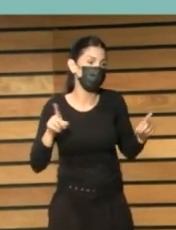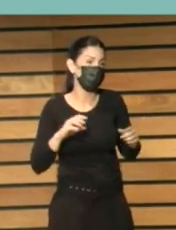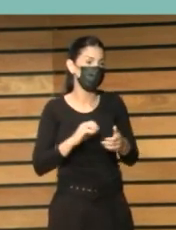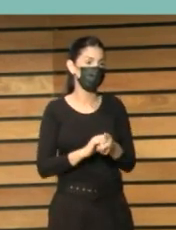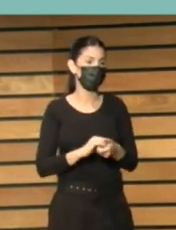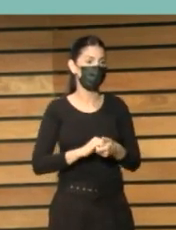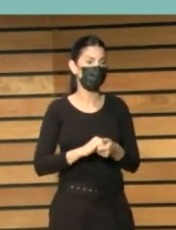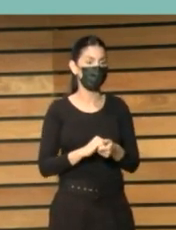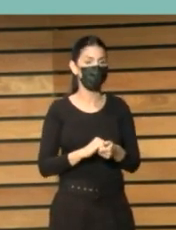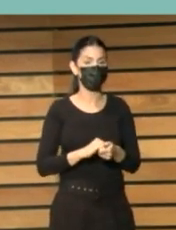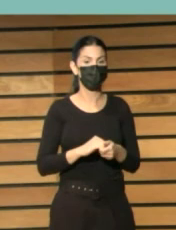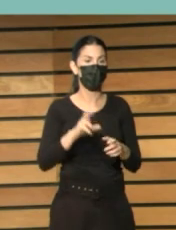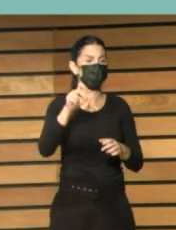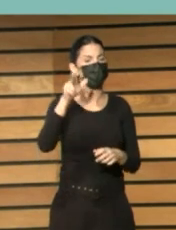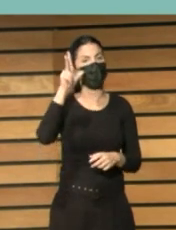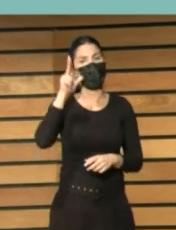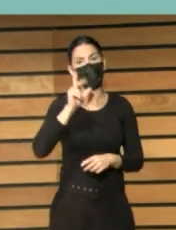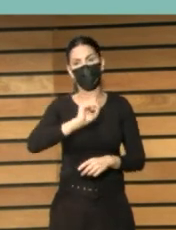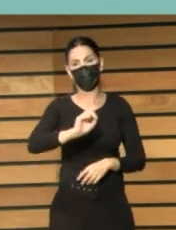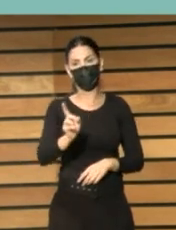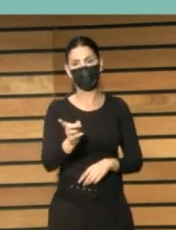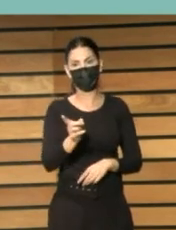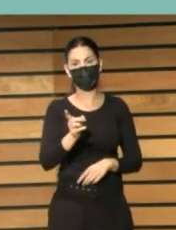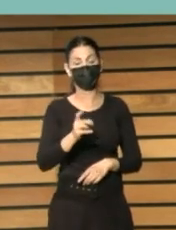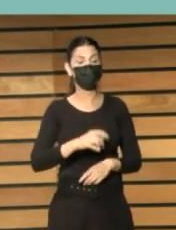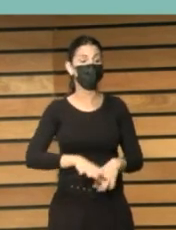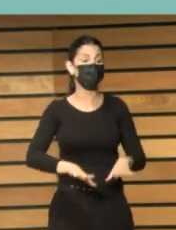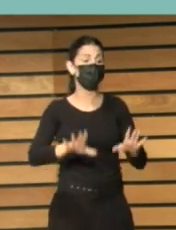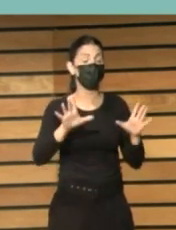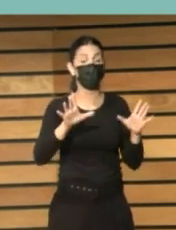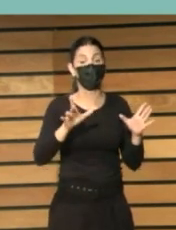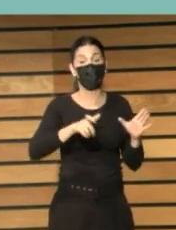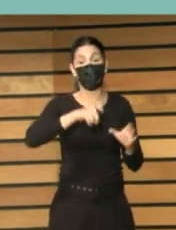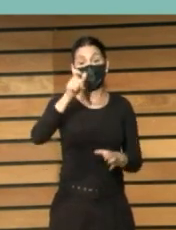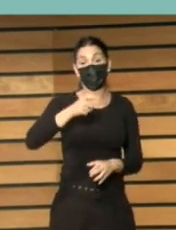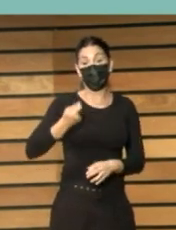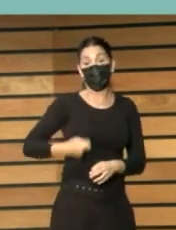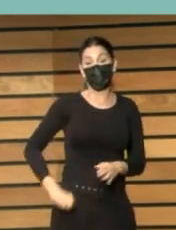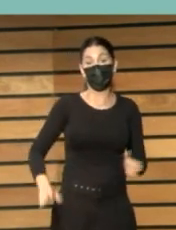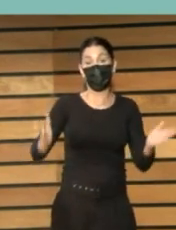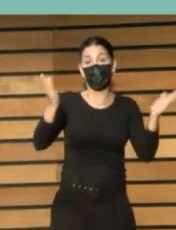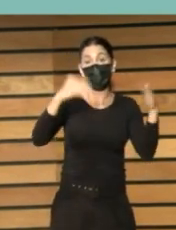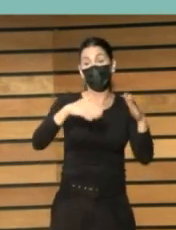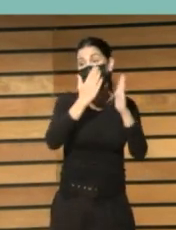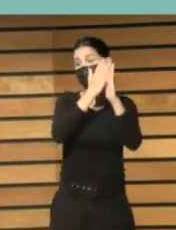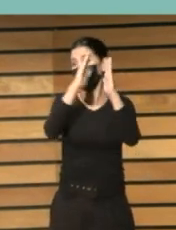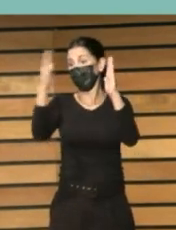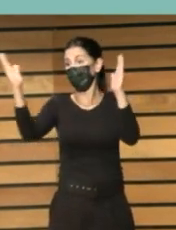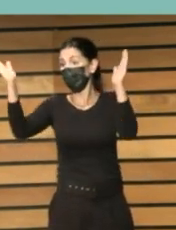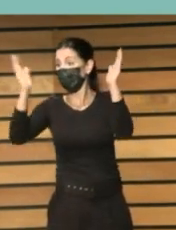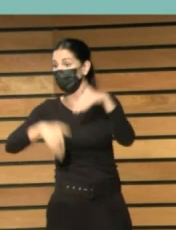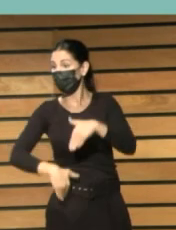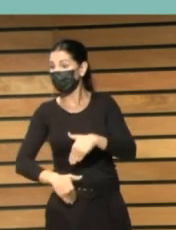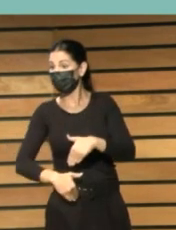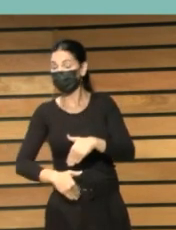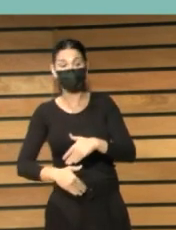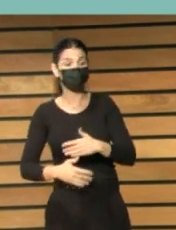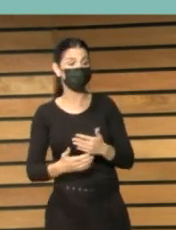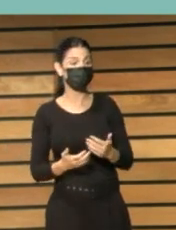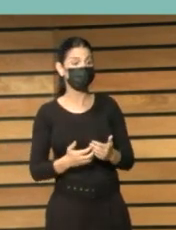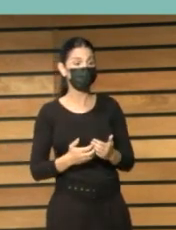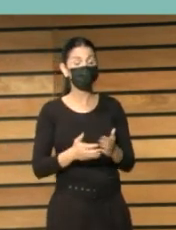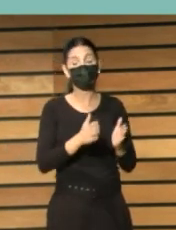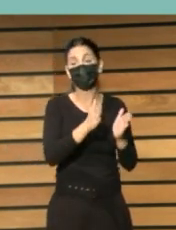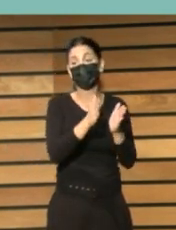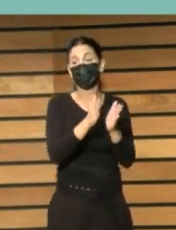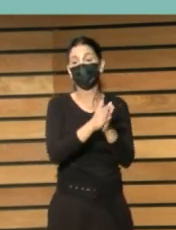amor y lujo evidentemente y mientras no haya profesionales yo entiendo que no hay bibliotecas no obstante lo que dice el compañero